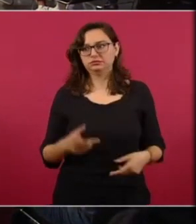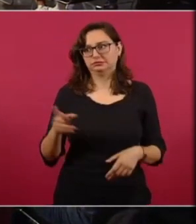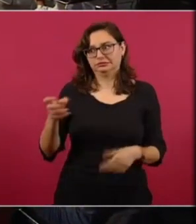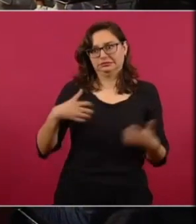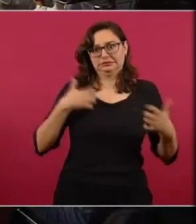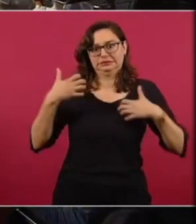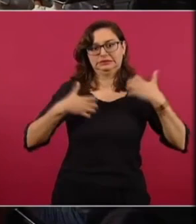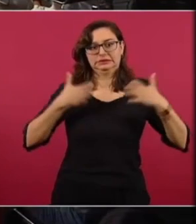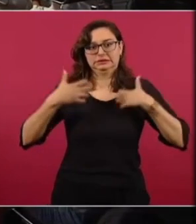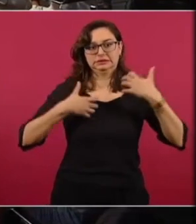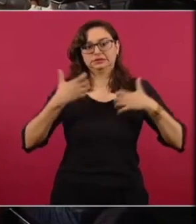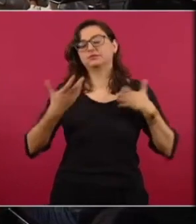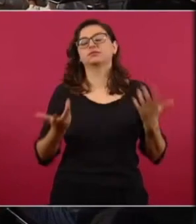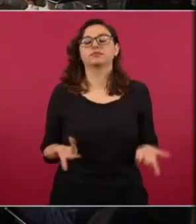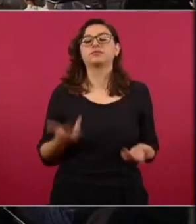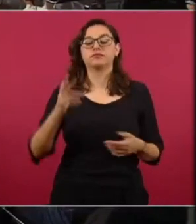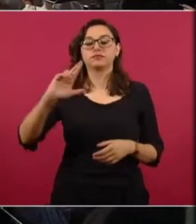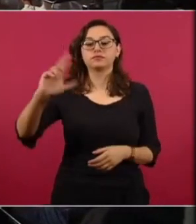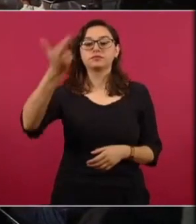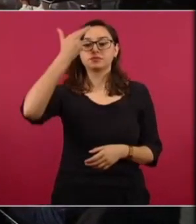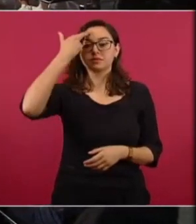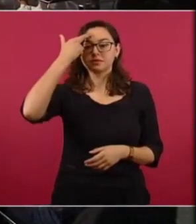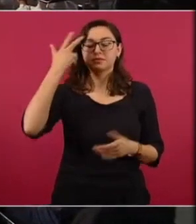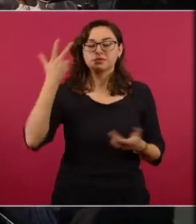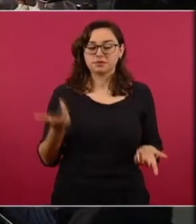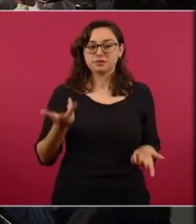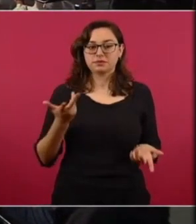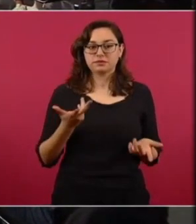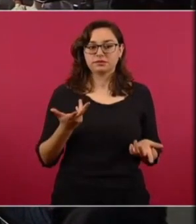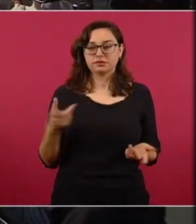lo de reaccionarios viene de reacción